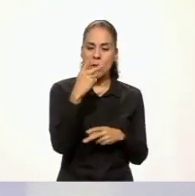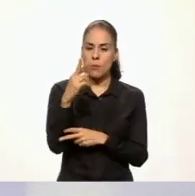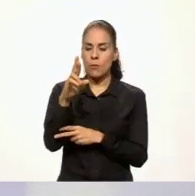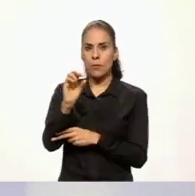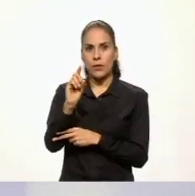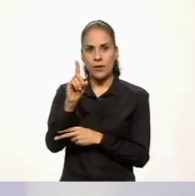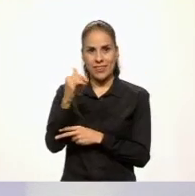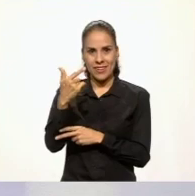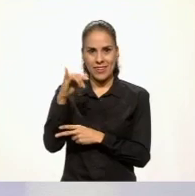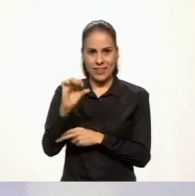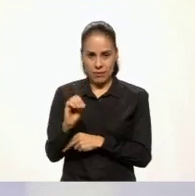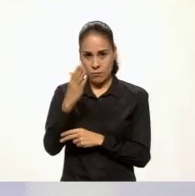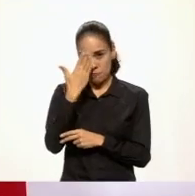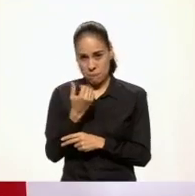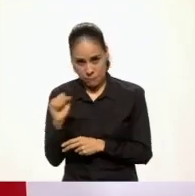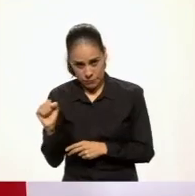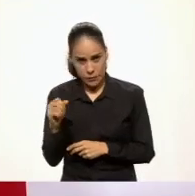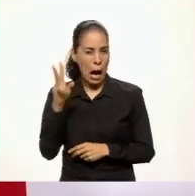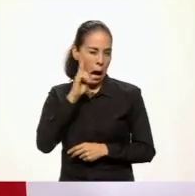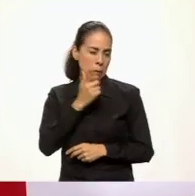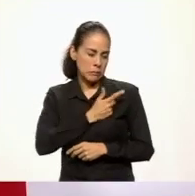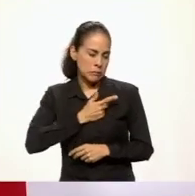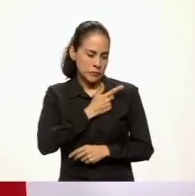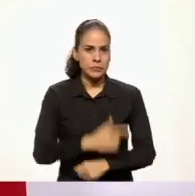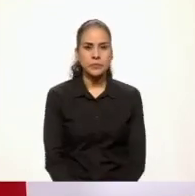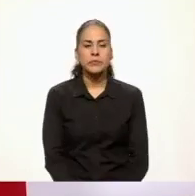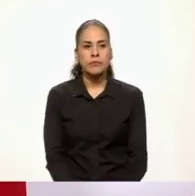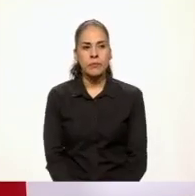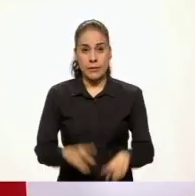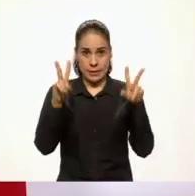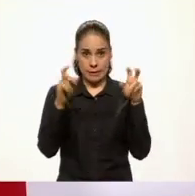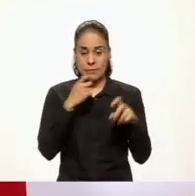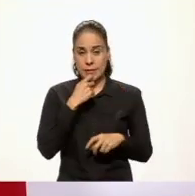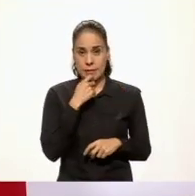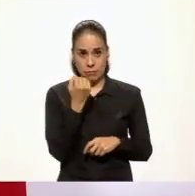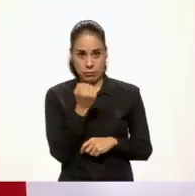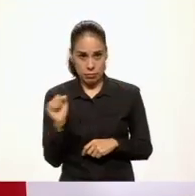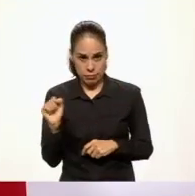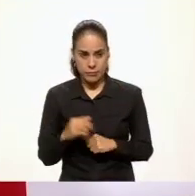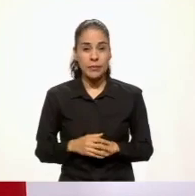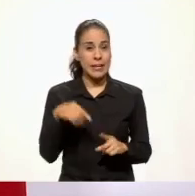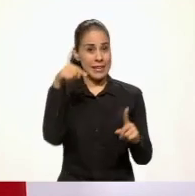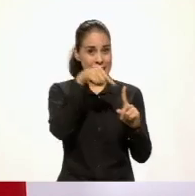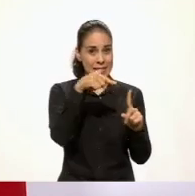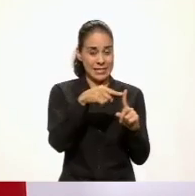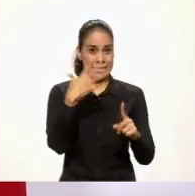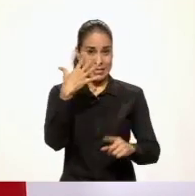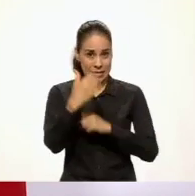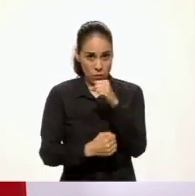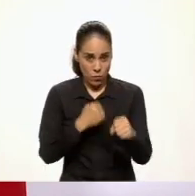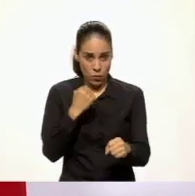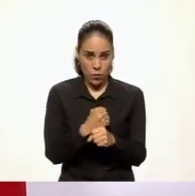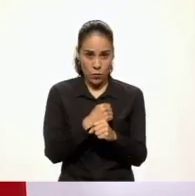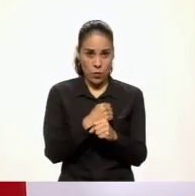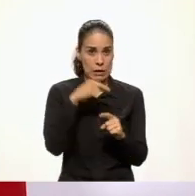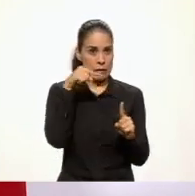Espero que les guste. El niño prodigio. Daniel tenía cinco años. Era